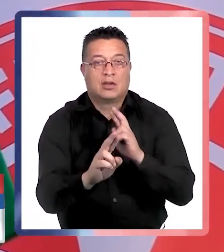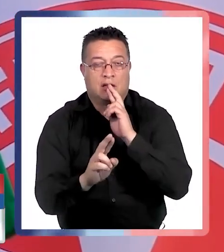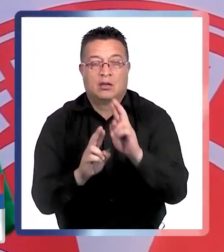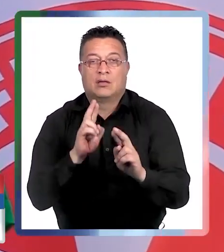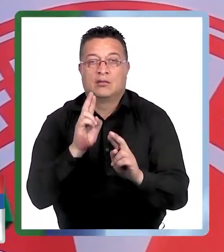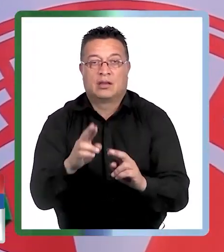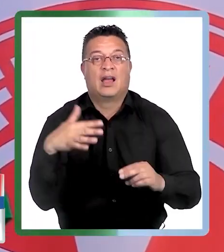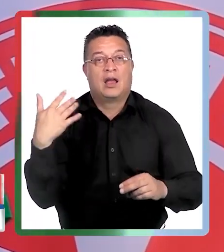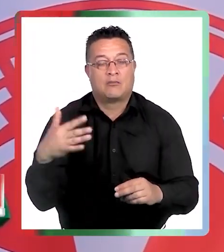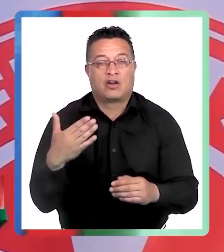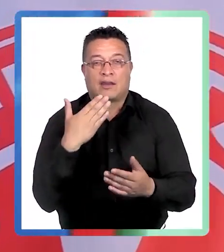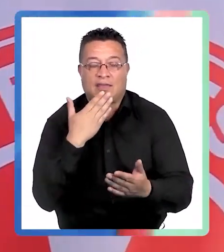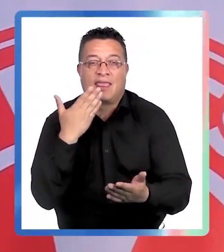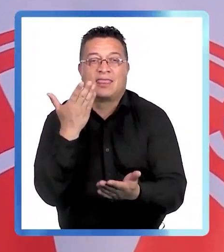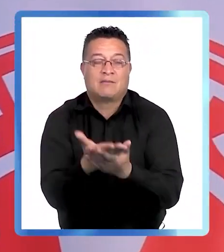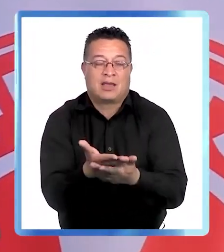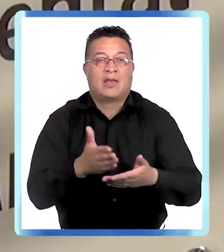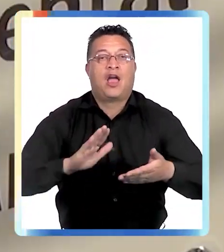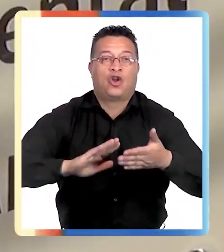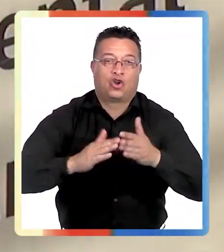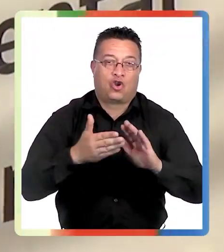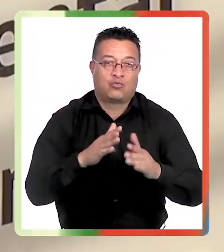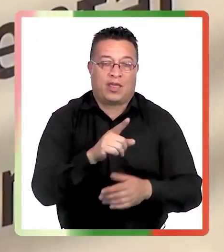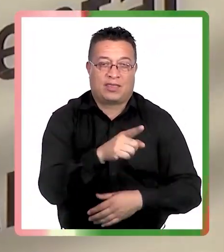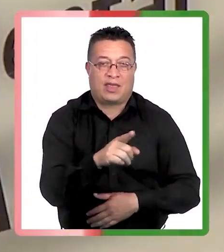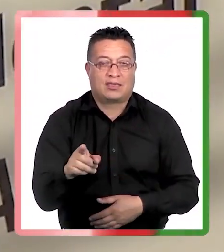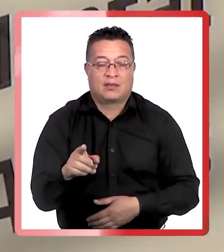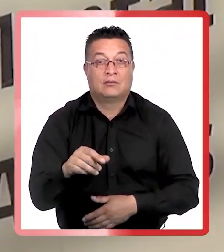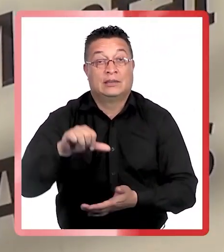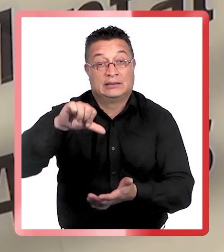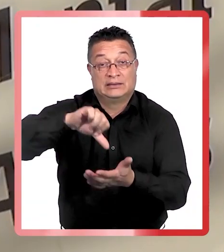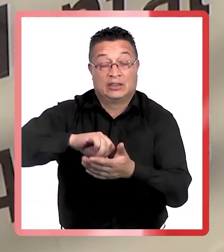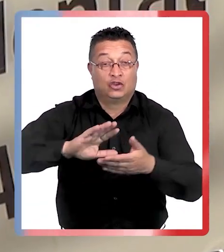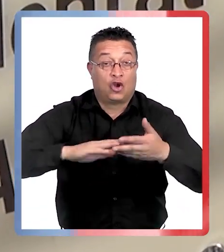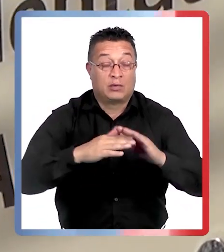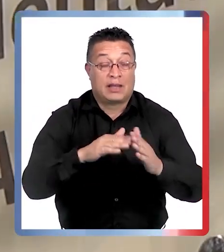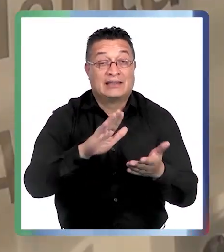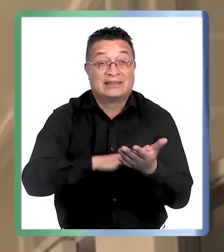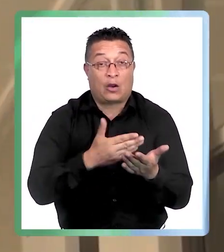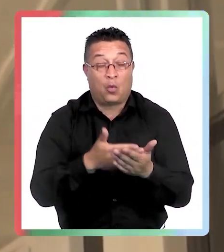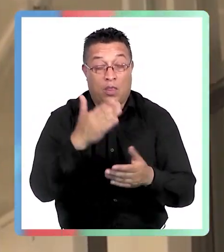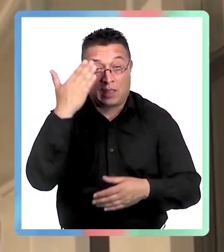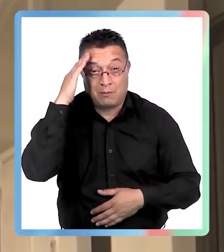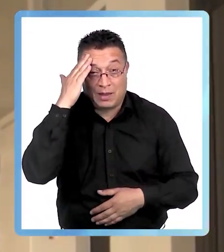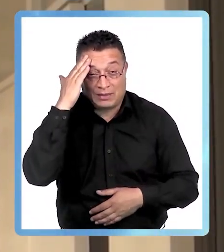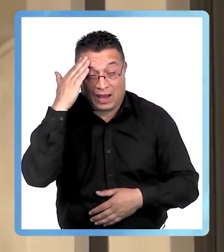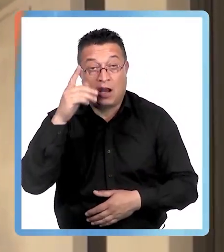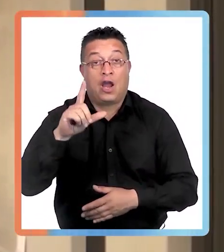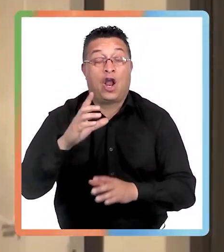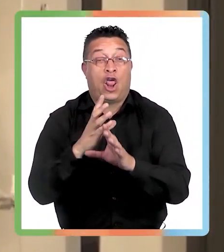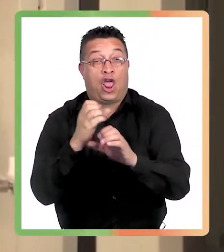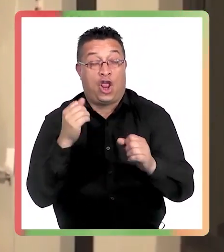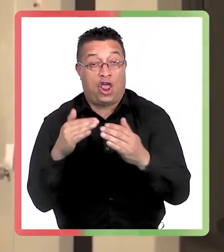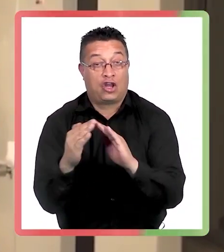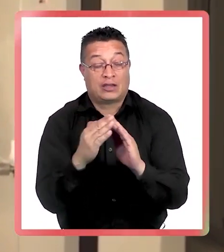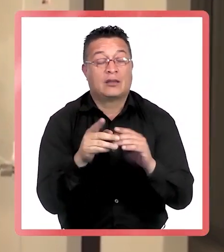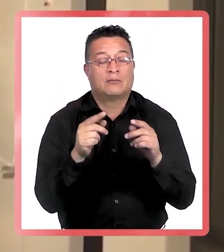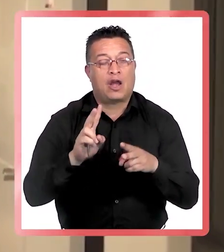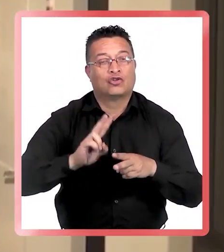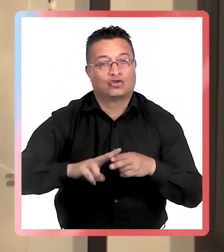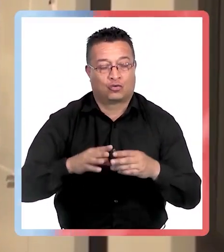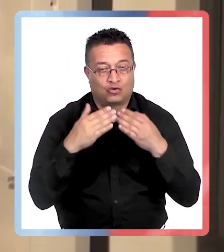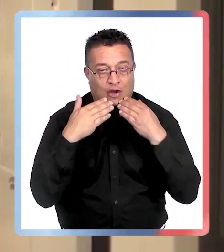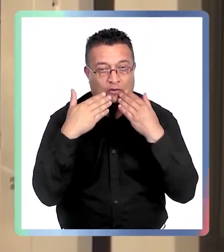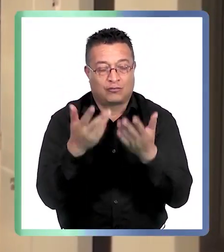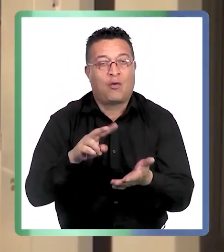esta importante demanda que tiene la comunidad. Si bien el Centro Comunitario de Salud Mental, que se ubica en los Andes, vino a solucionar